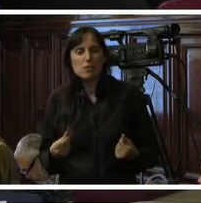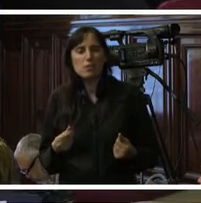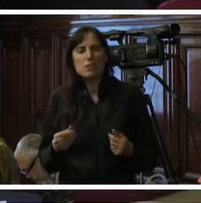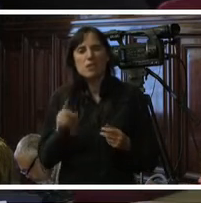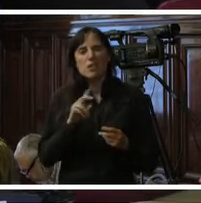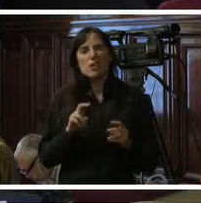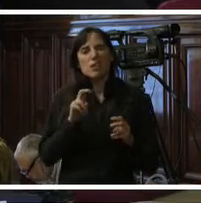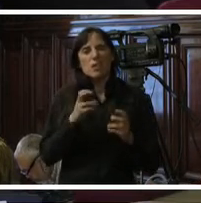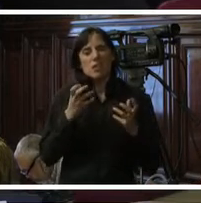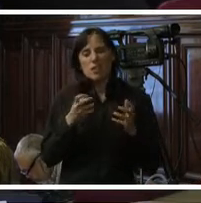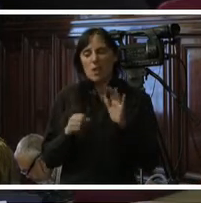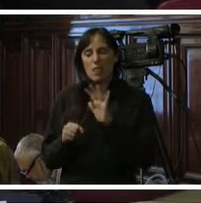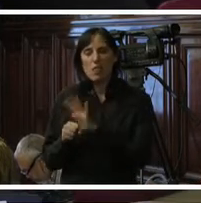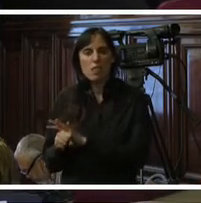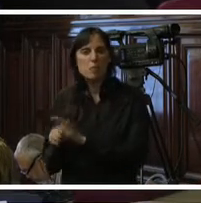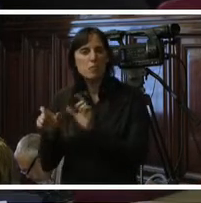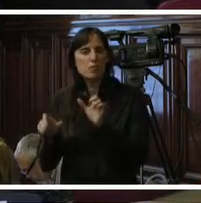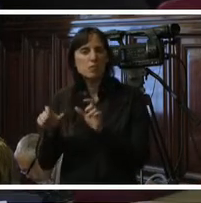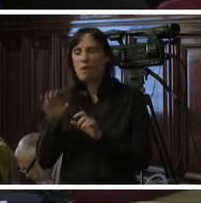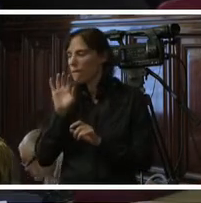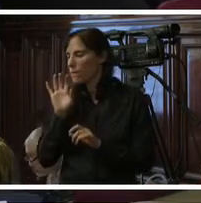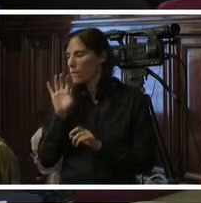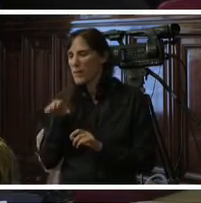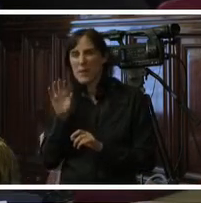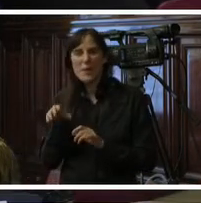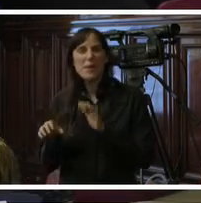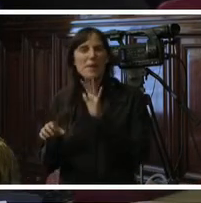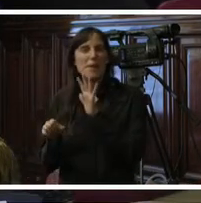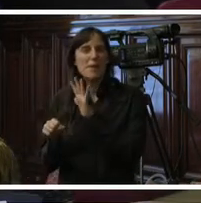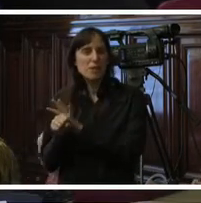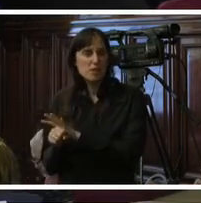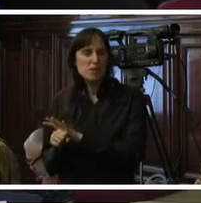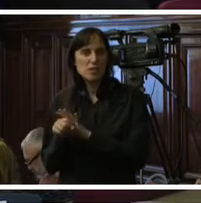contra los niños con discapacidad del cual ustedes están haciendo referencia